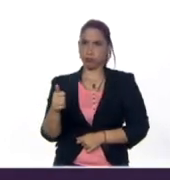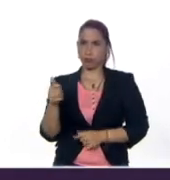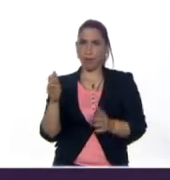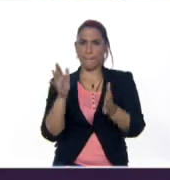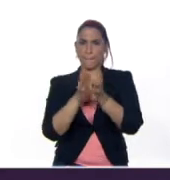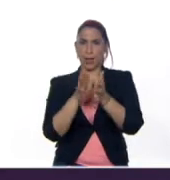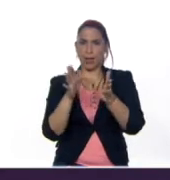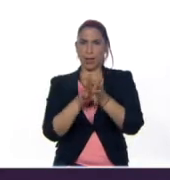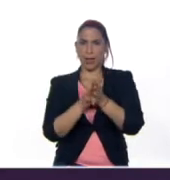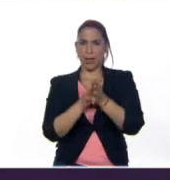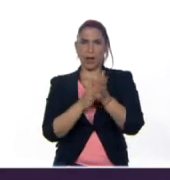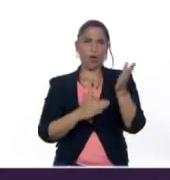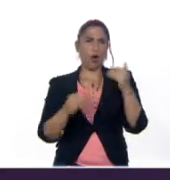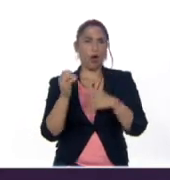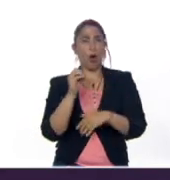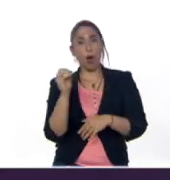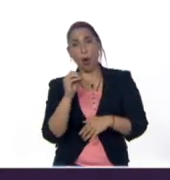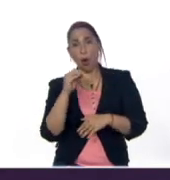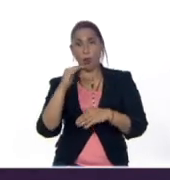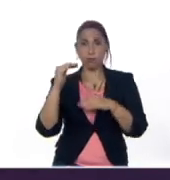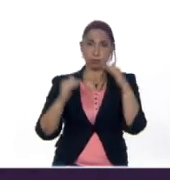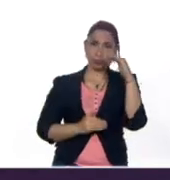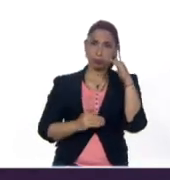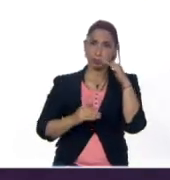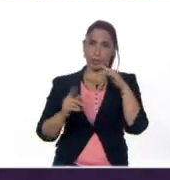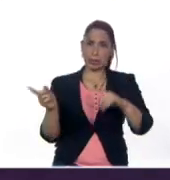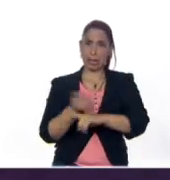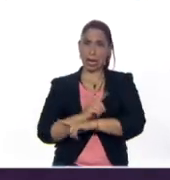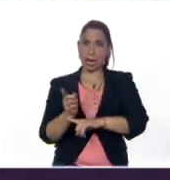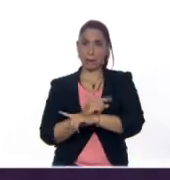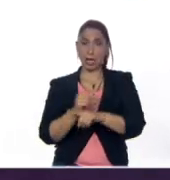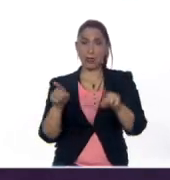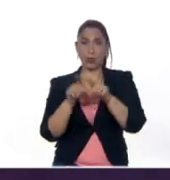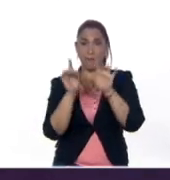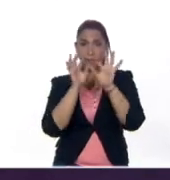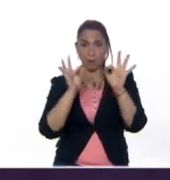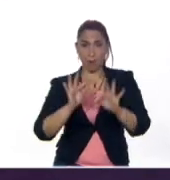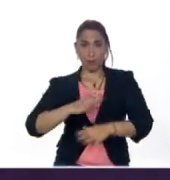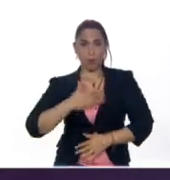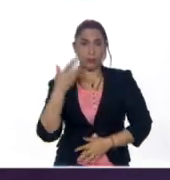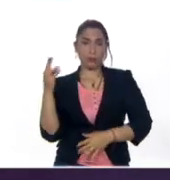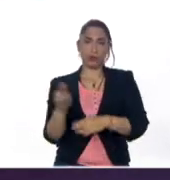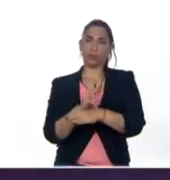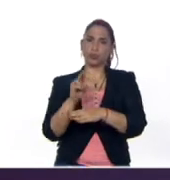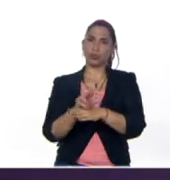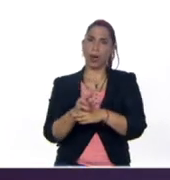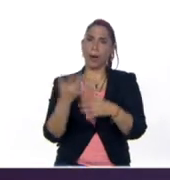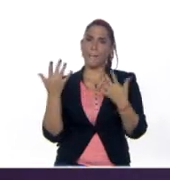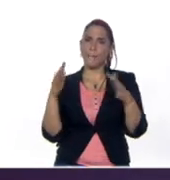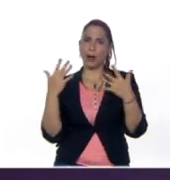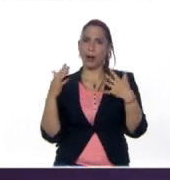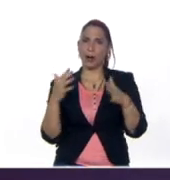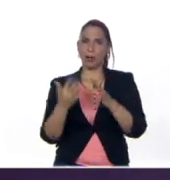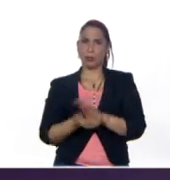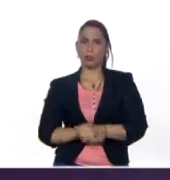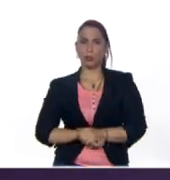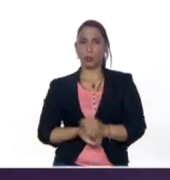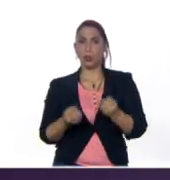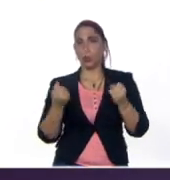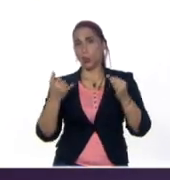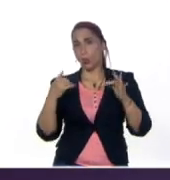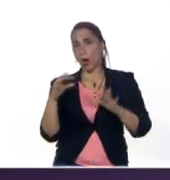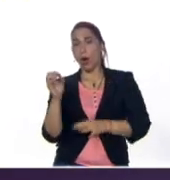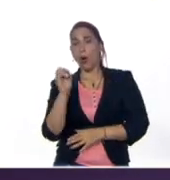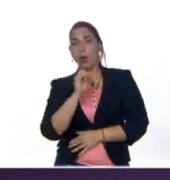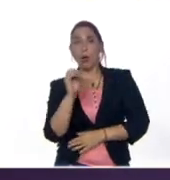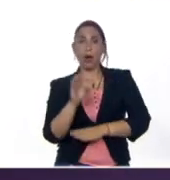aumentando o disminuyendo esa velocidad. De igual manera podemos utilizar los aplausos contando o cantando.